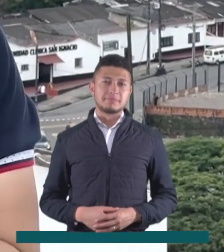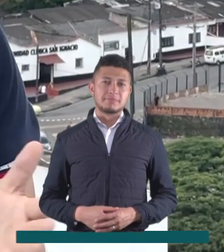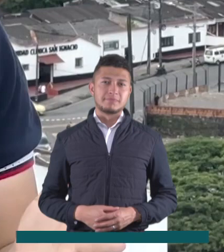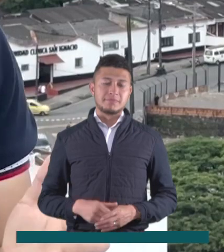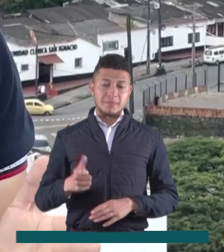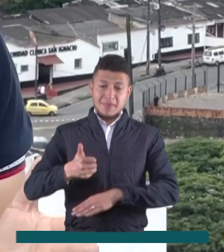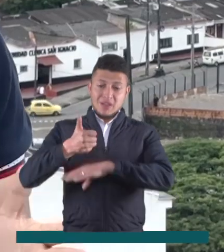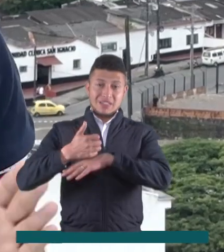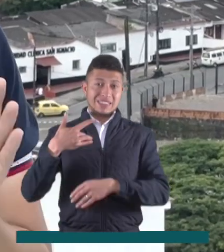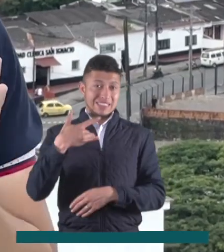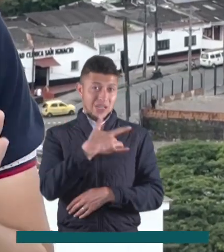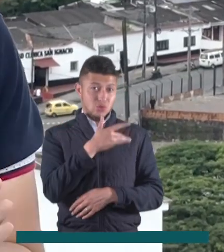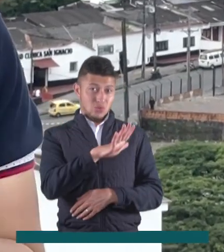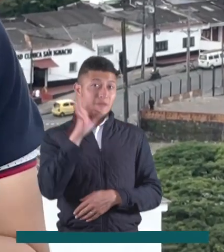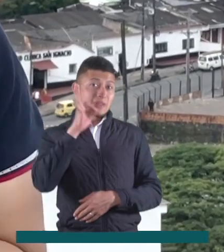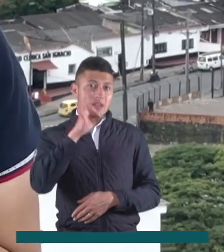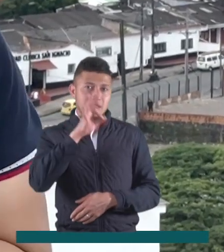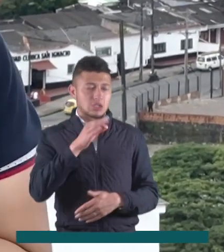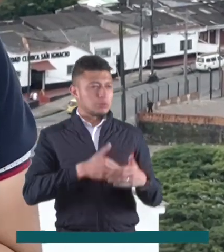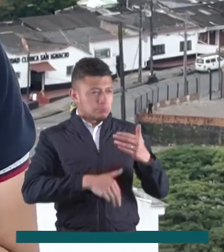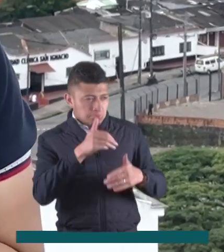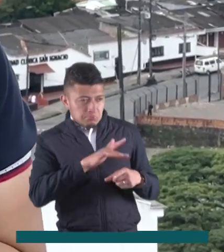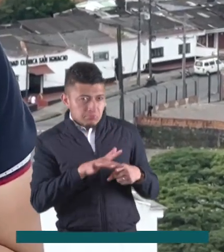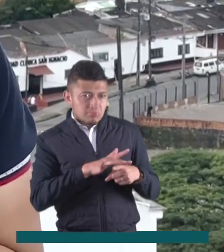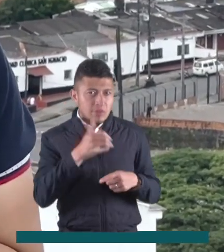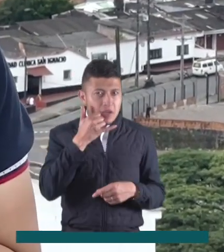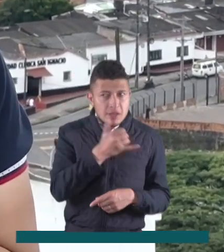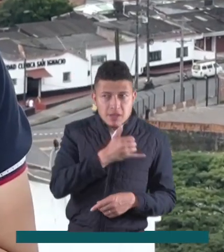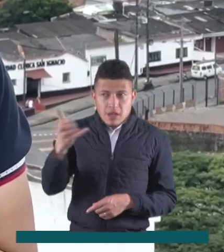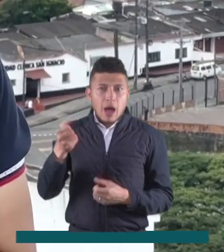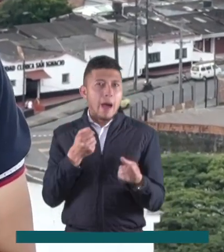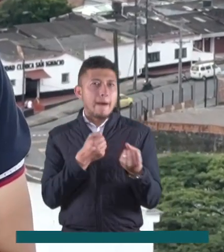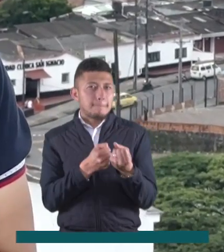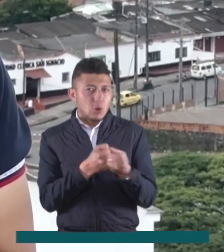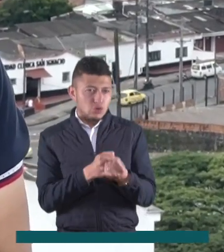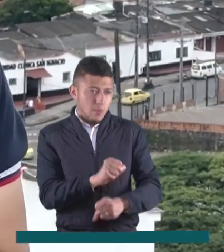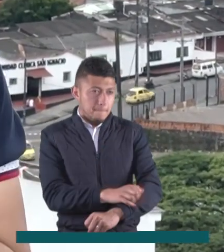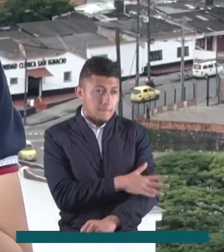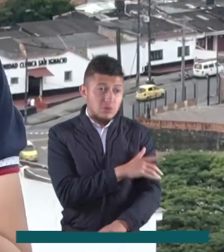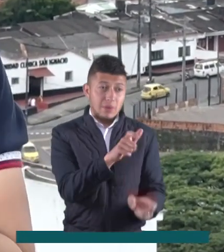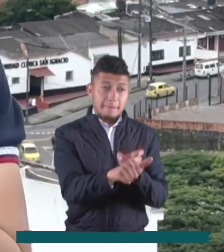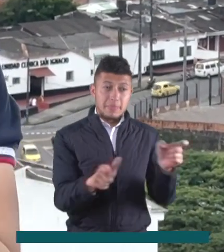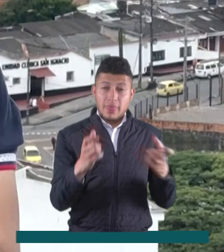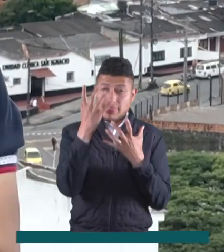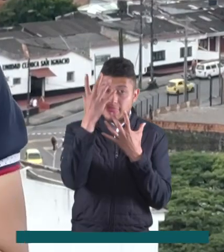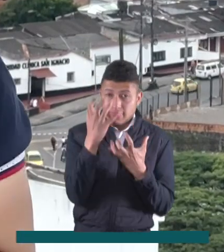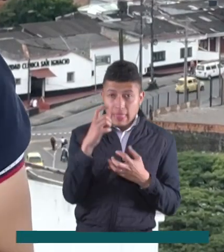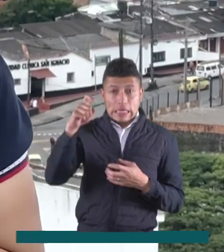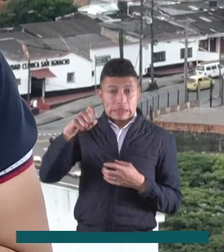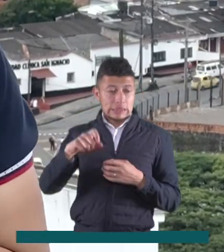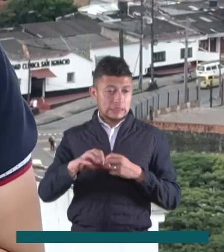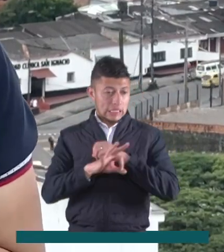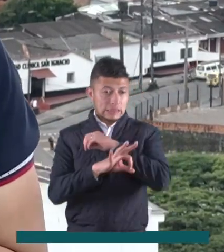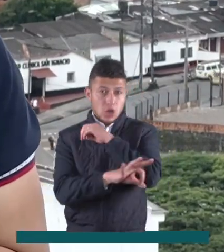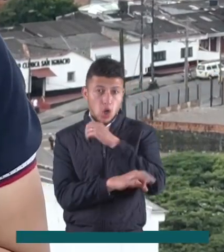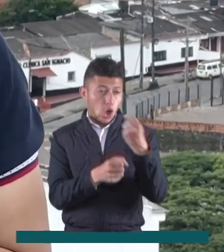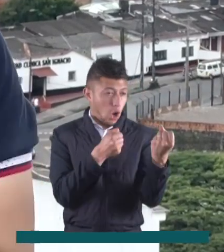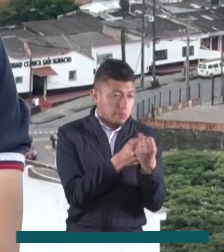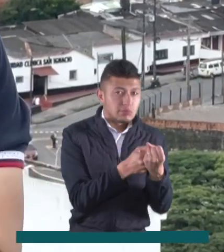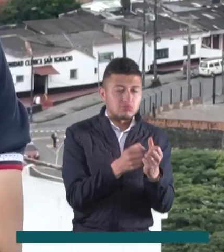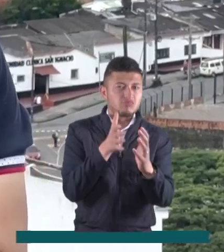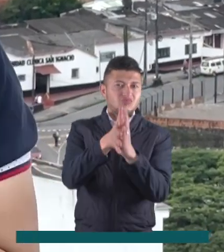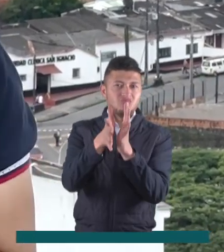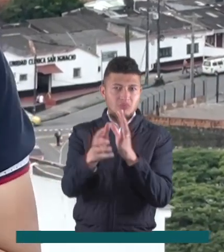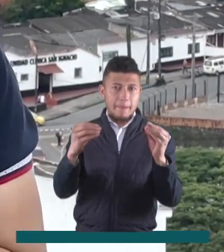Las autoridades de salud en Villavicencio implementaron una línea de apoyo emocional para personas en estado de depresión o que necesitan ayuda psicológica.